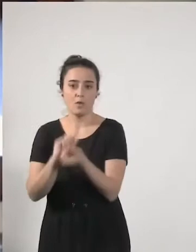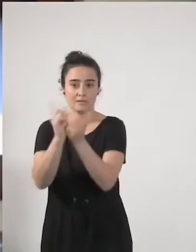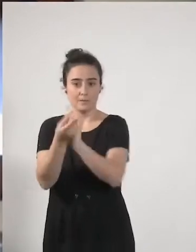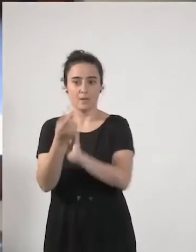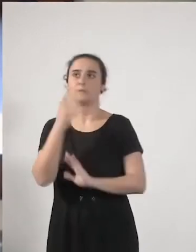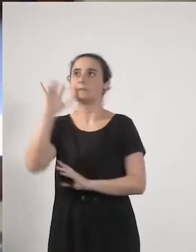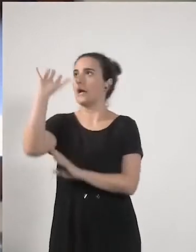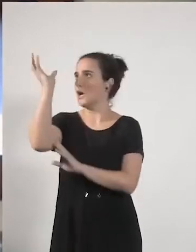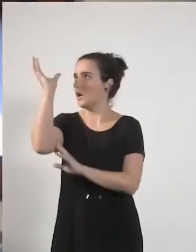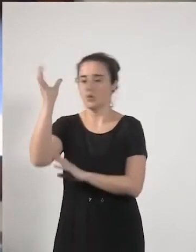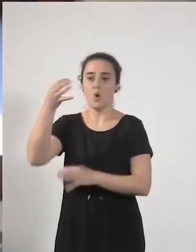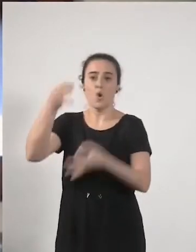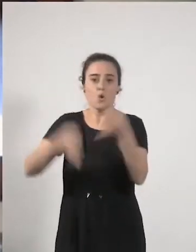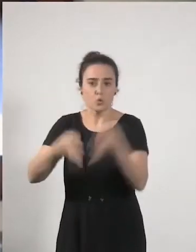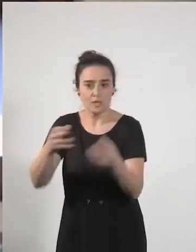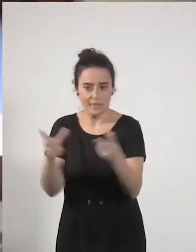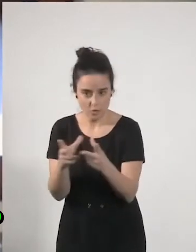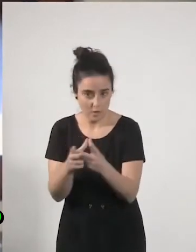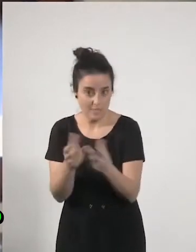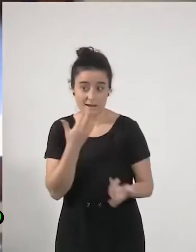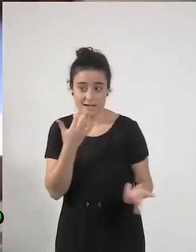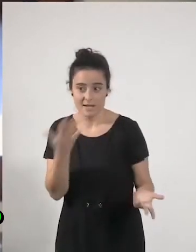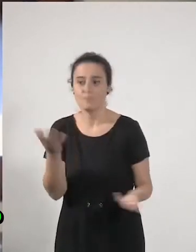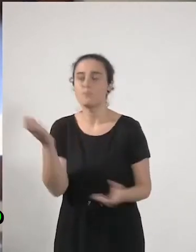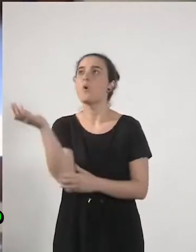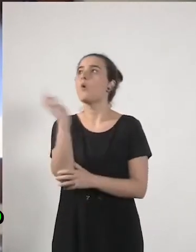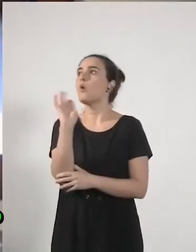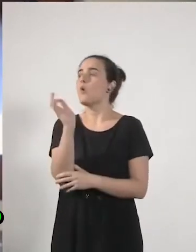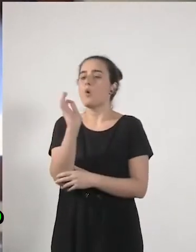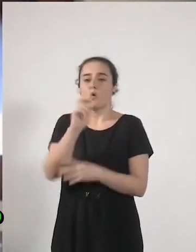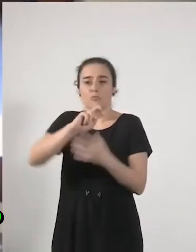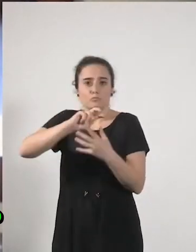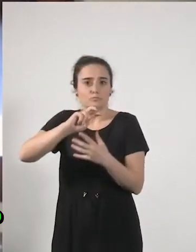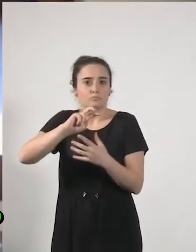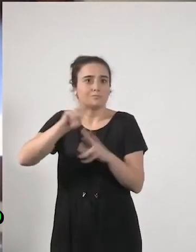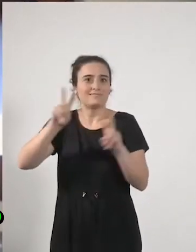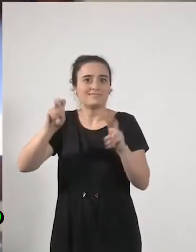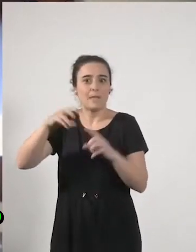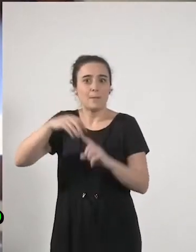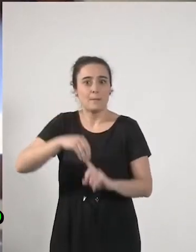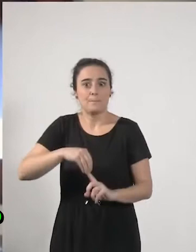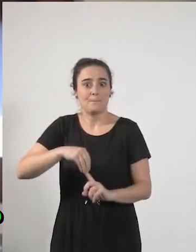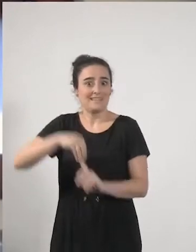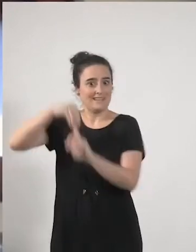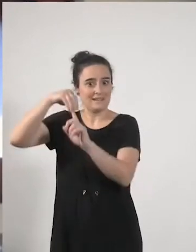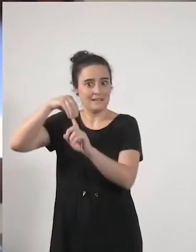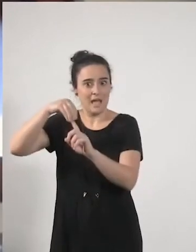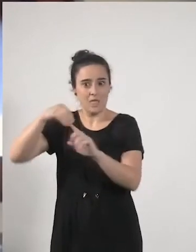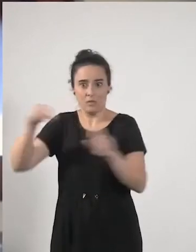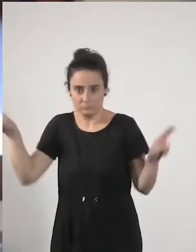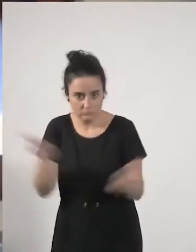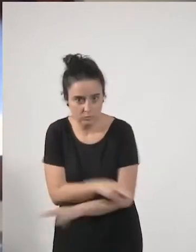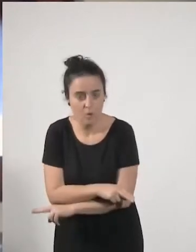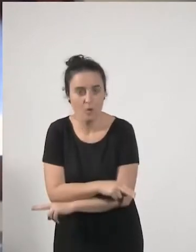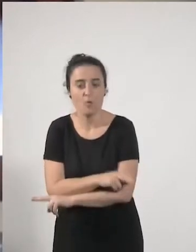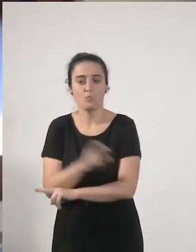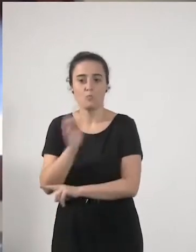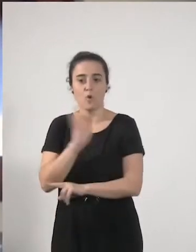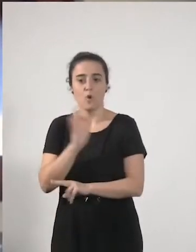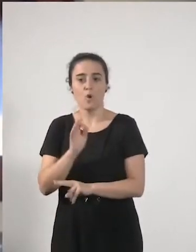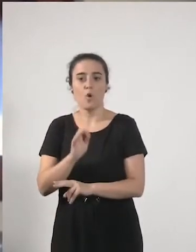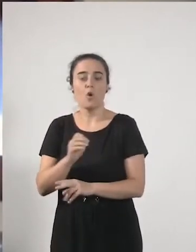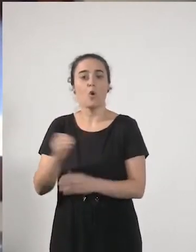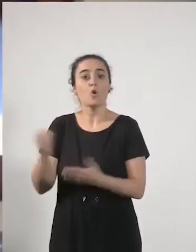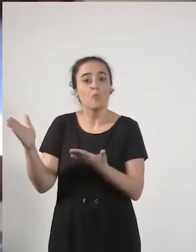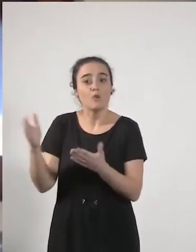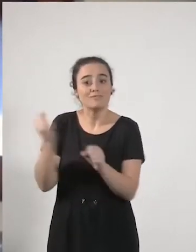por la justicia social por la eliminación del patriarcado directamente la eliminación de la división sexual del trabajo